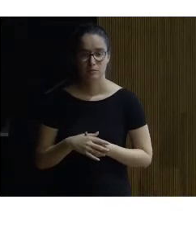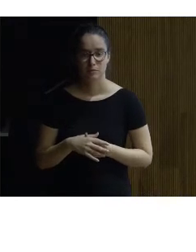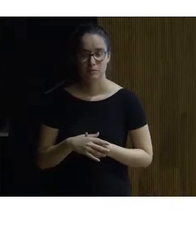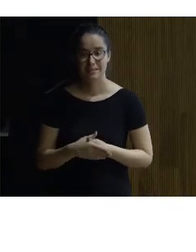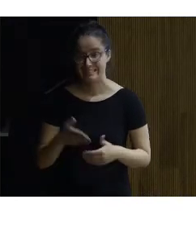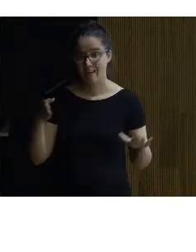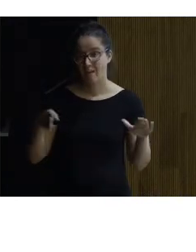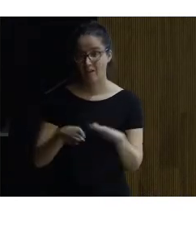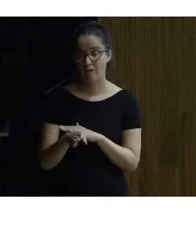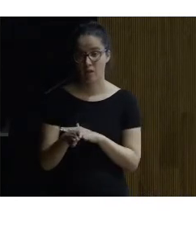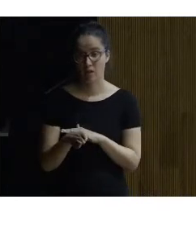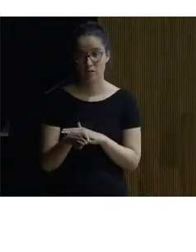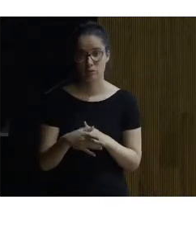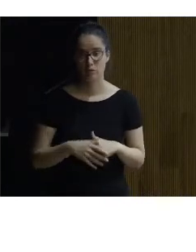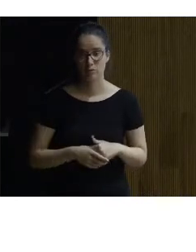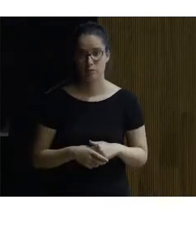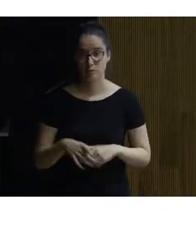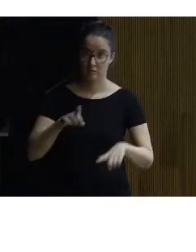este acceso vuelvo a la imagen